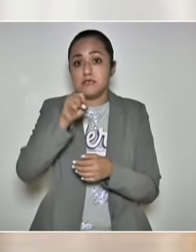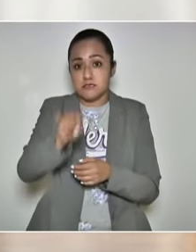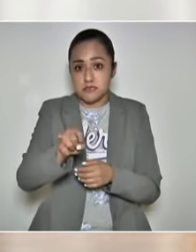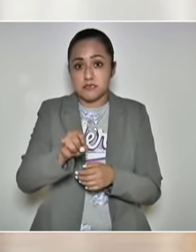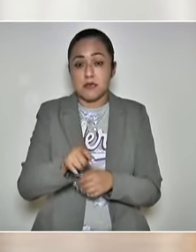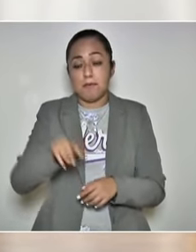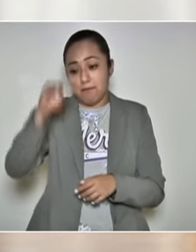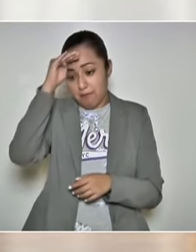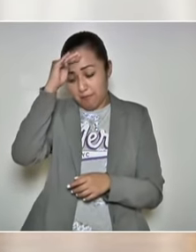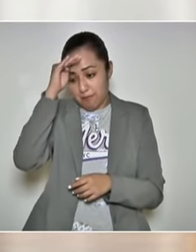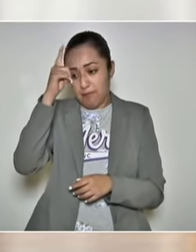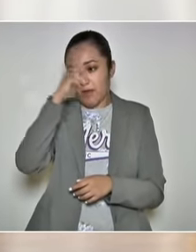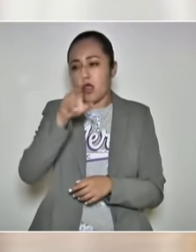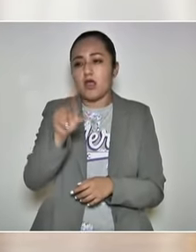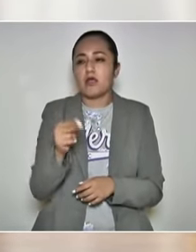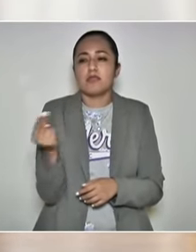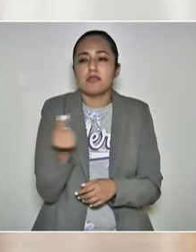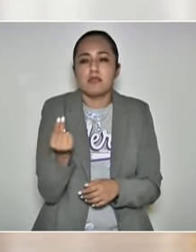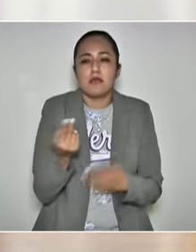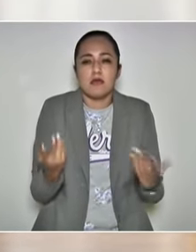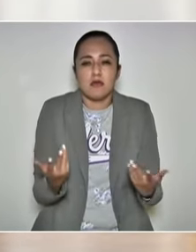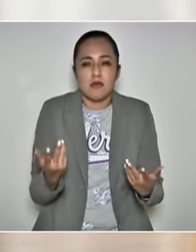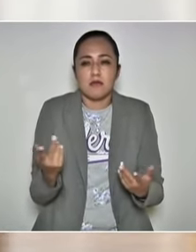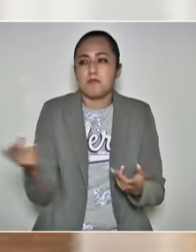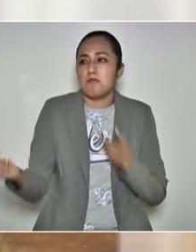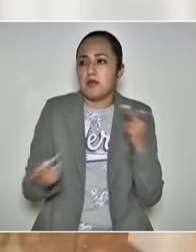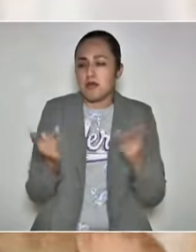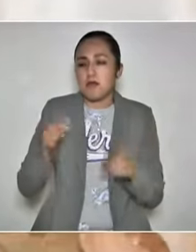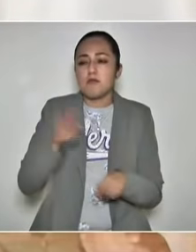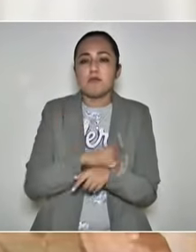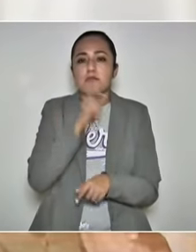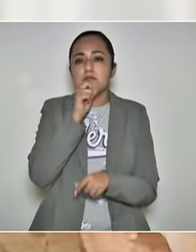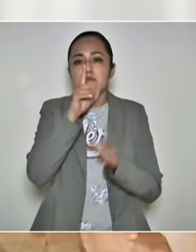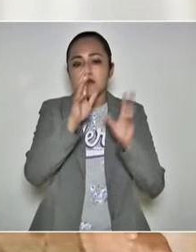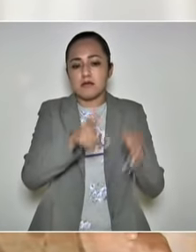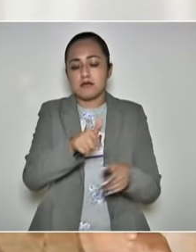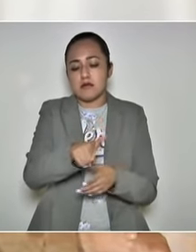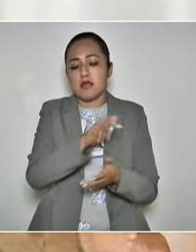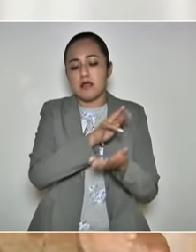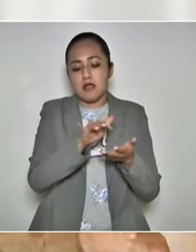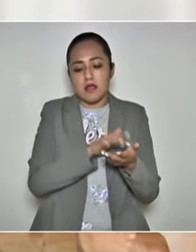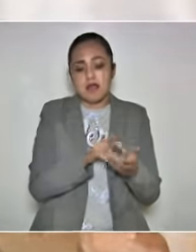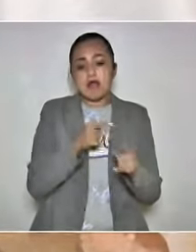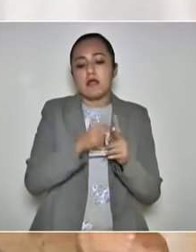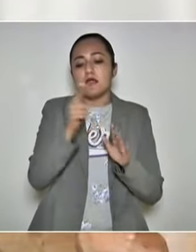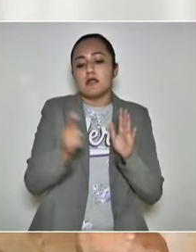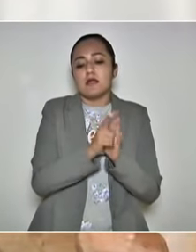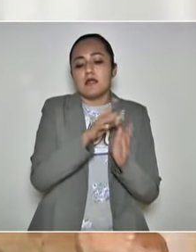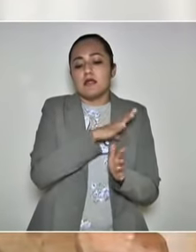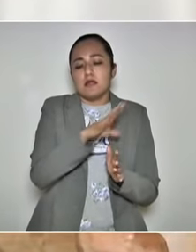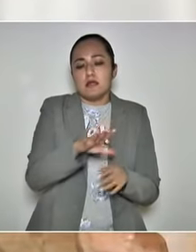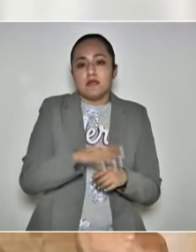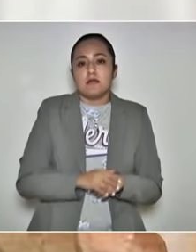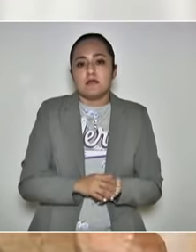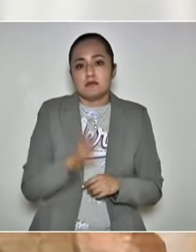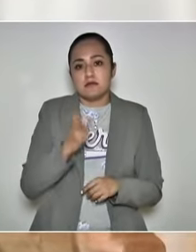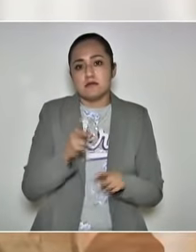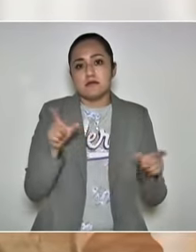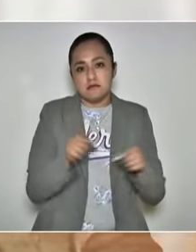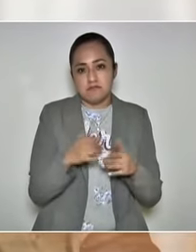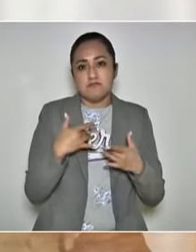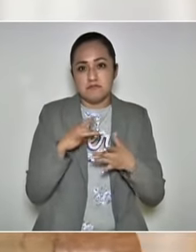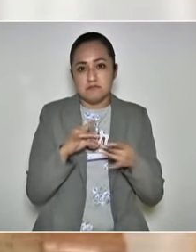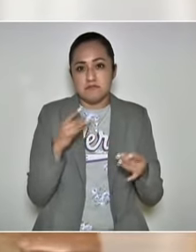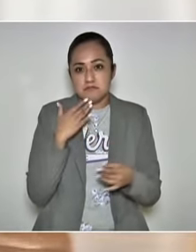pensando que no era necesaria una consulta, porque es el mismo texto de la ley general. Parece que me expliqué,